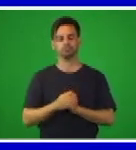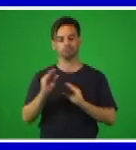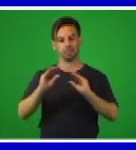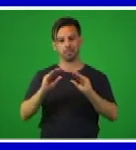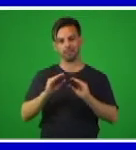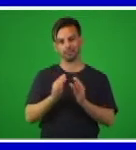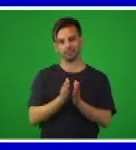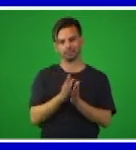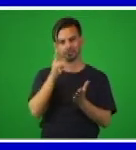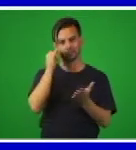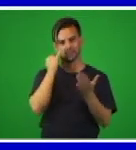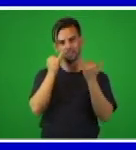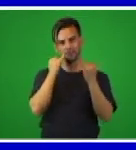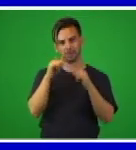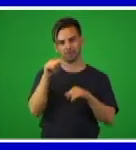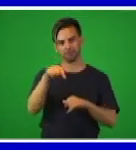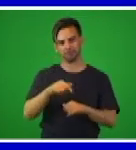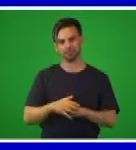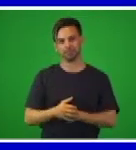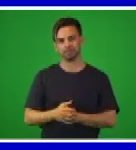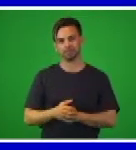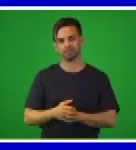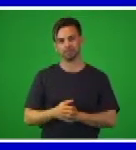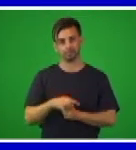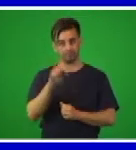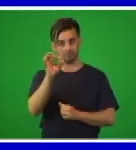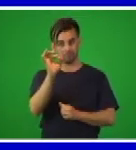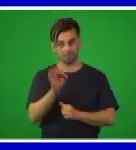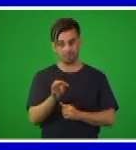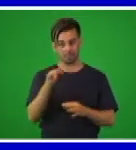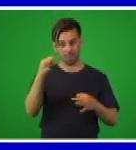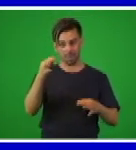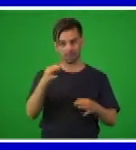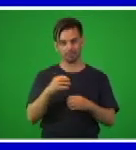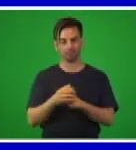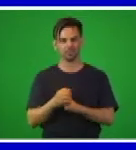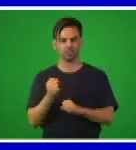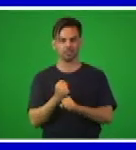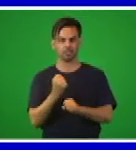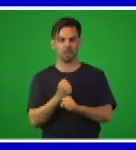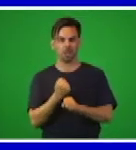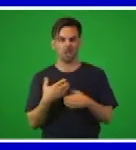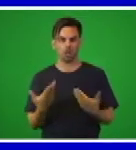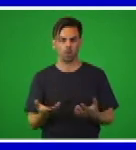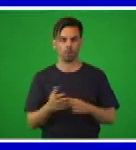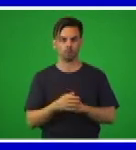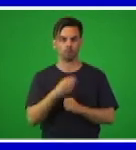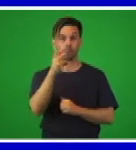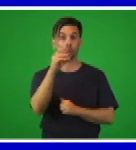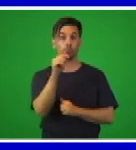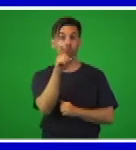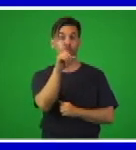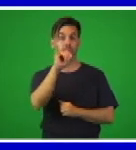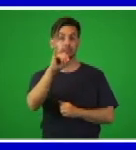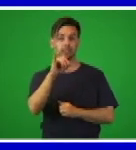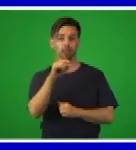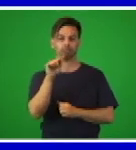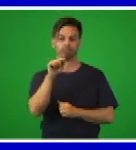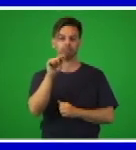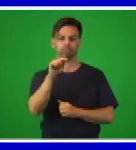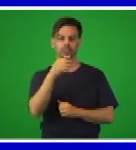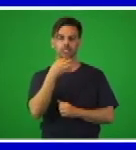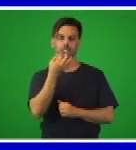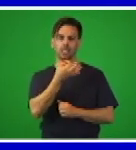en la página 103 a trabajar con el ejercicio 16, que tiene la lectura La Niña y el SIC.